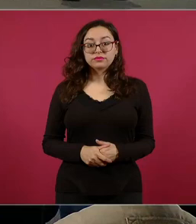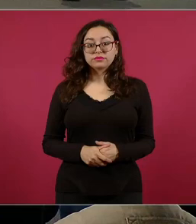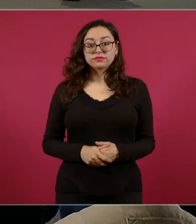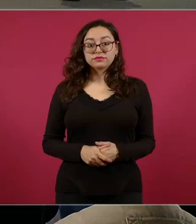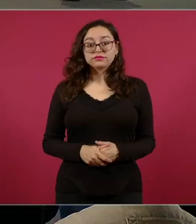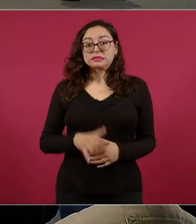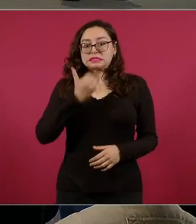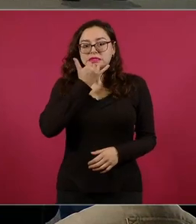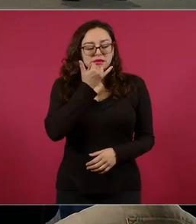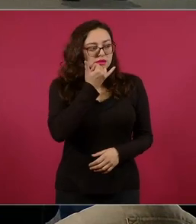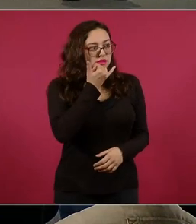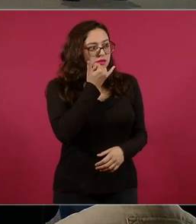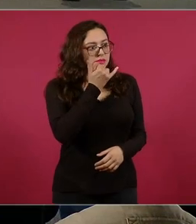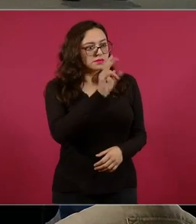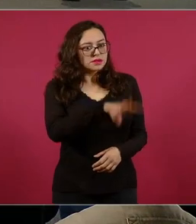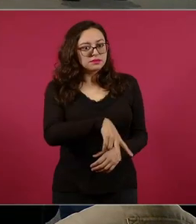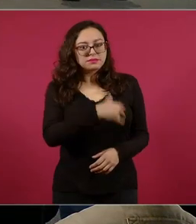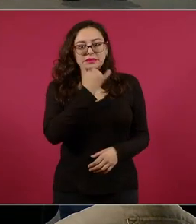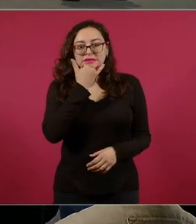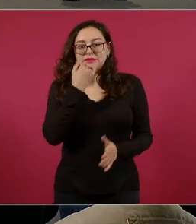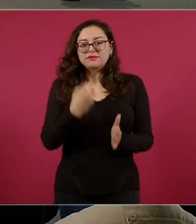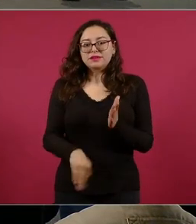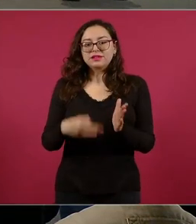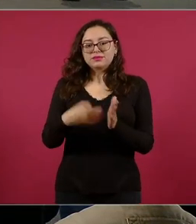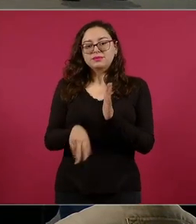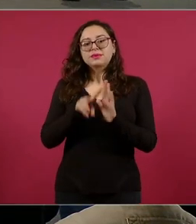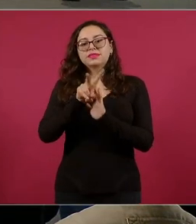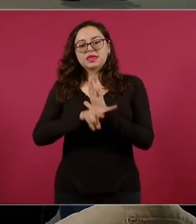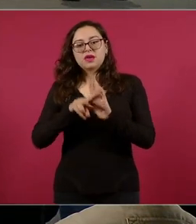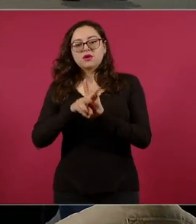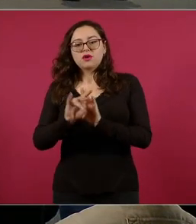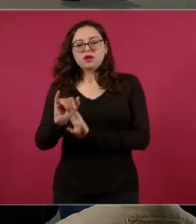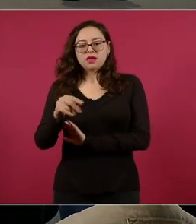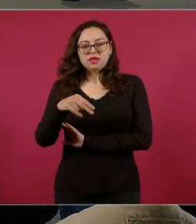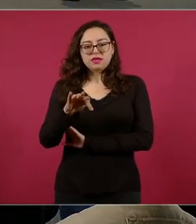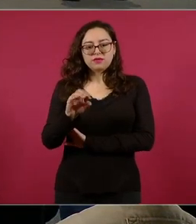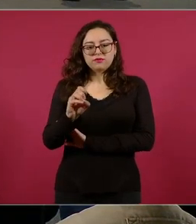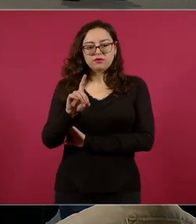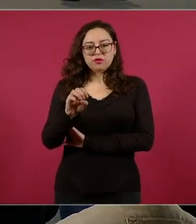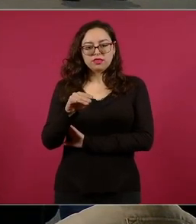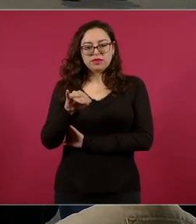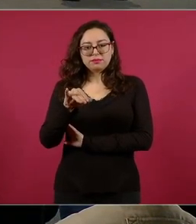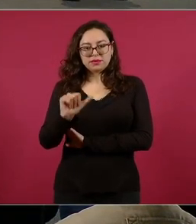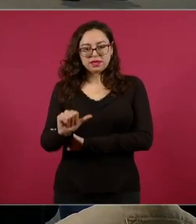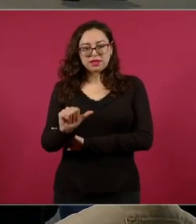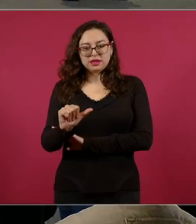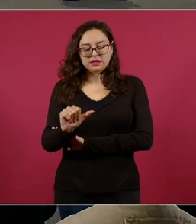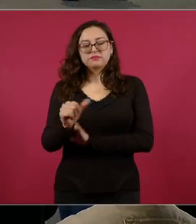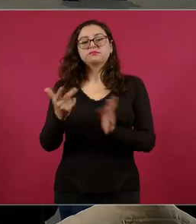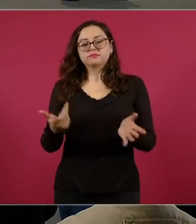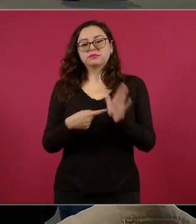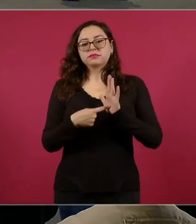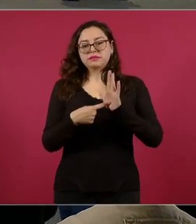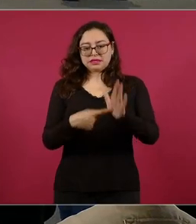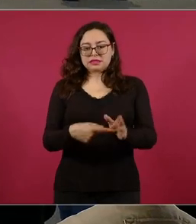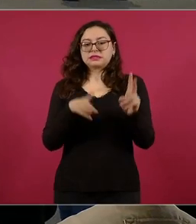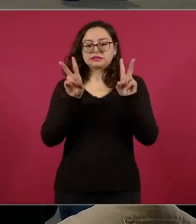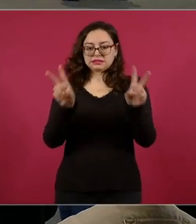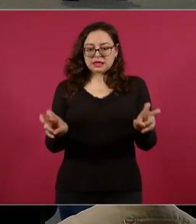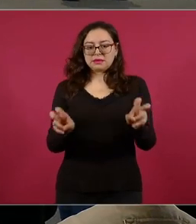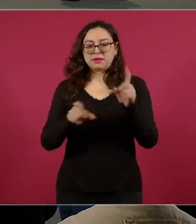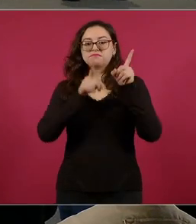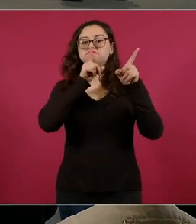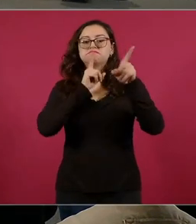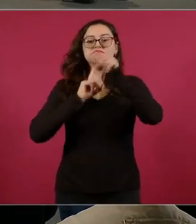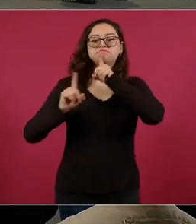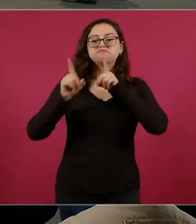Ah, perdón. ¿Saben qué? Me faltó infodemia. Entonces, vamos a ir a infodemia, que se trata de las mentiras. Esta es